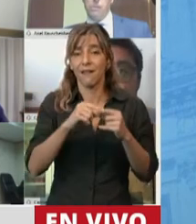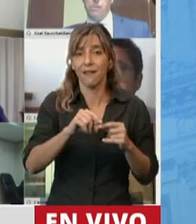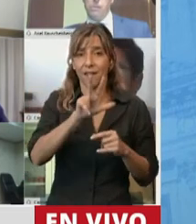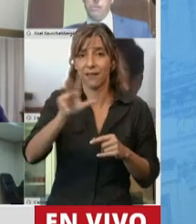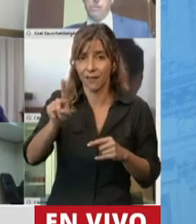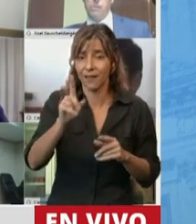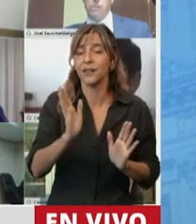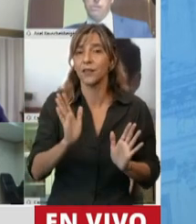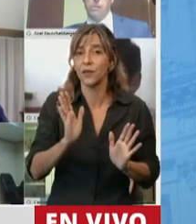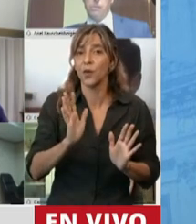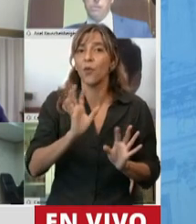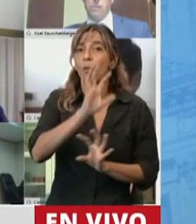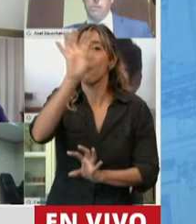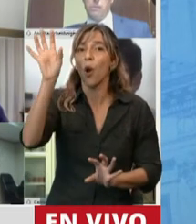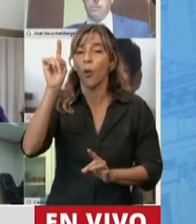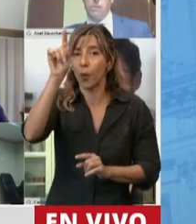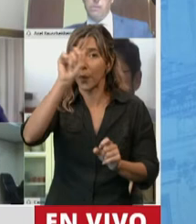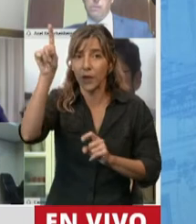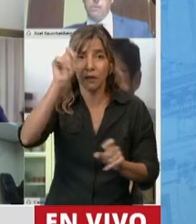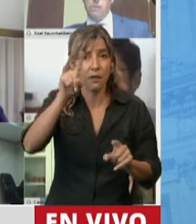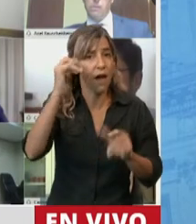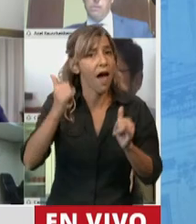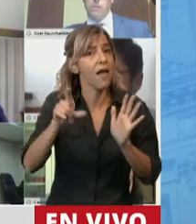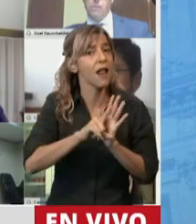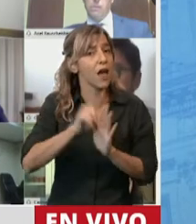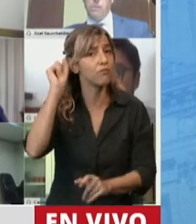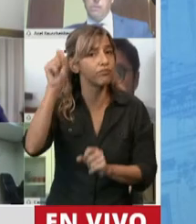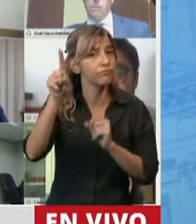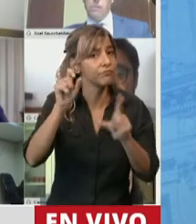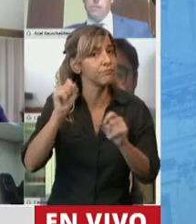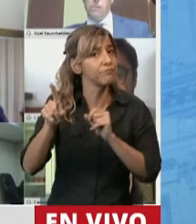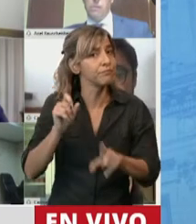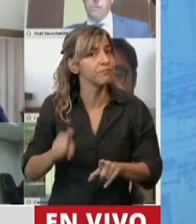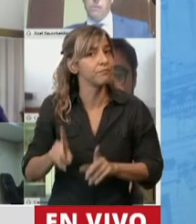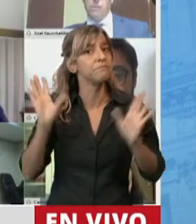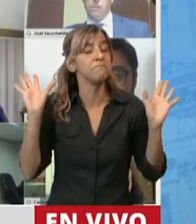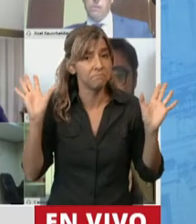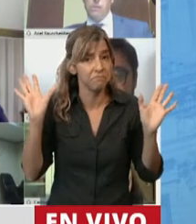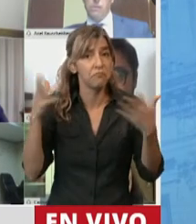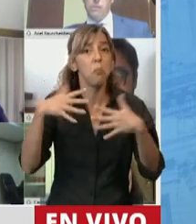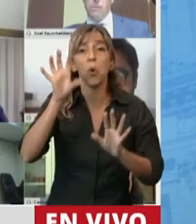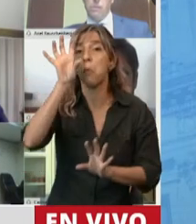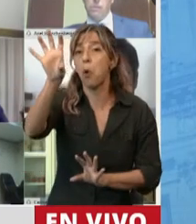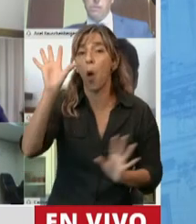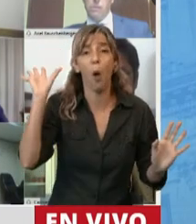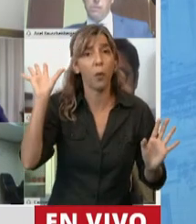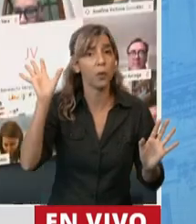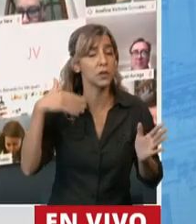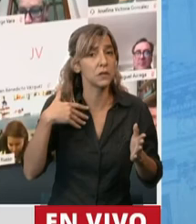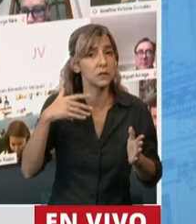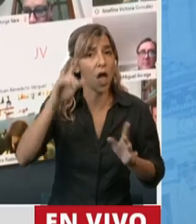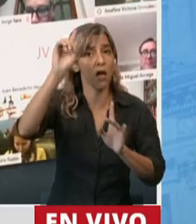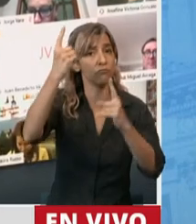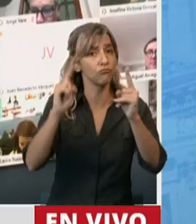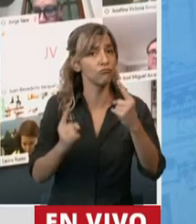prevalencia sobre la legislación local sin necesidad de que exista un consentimiento expreso